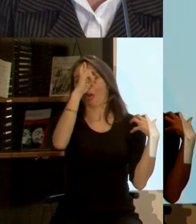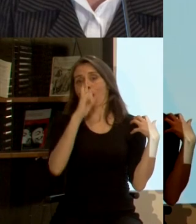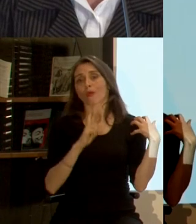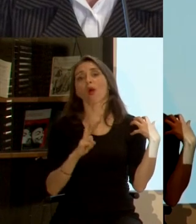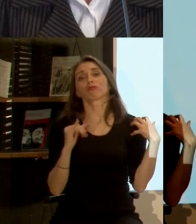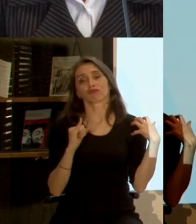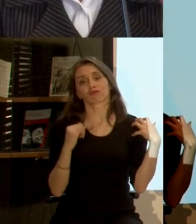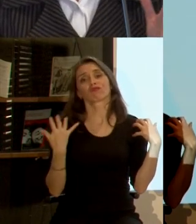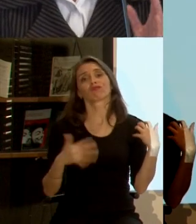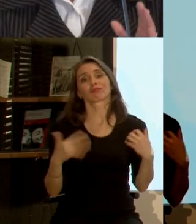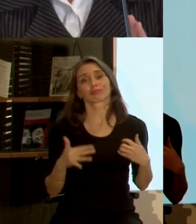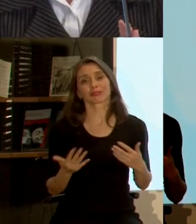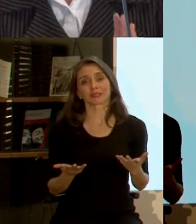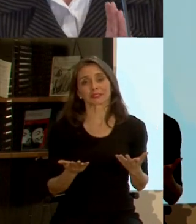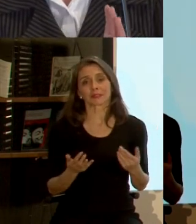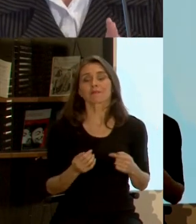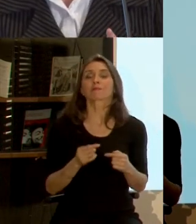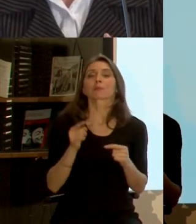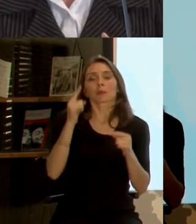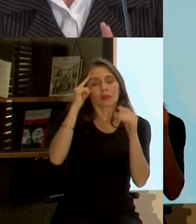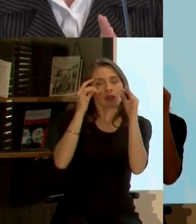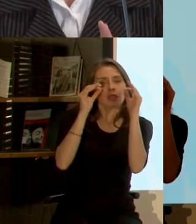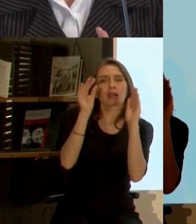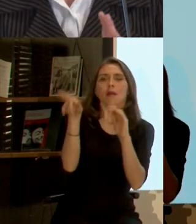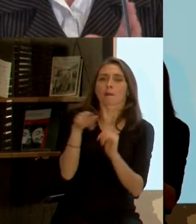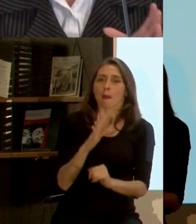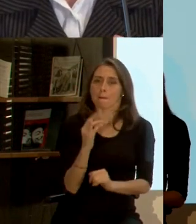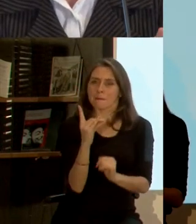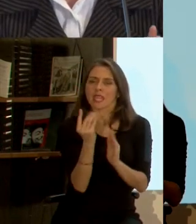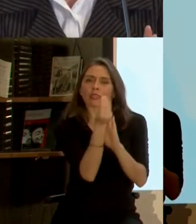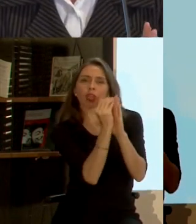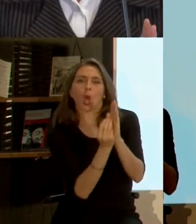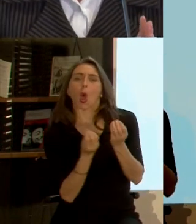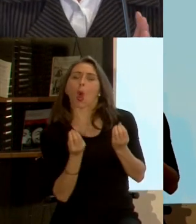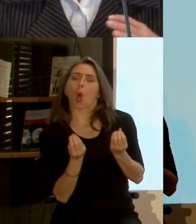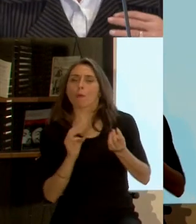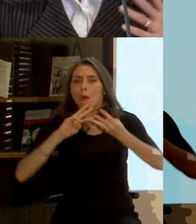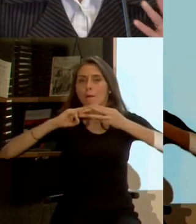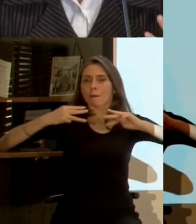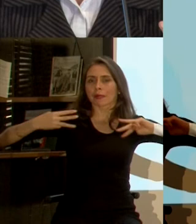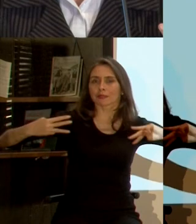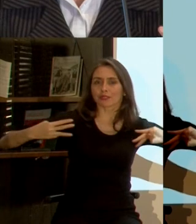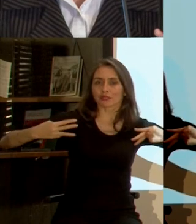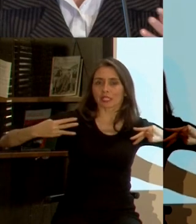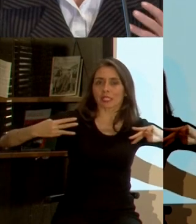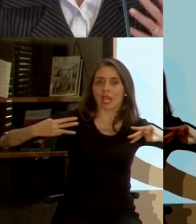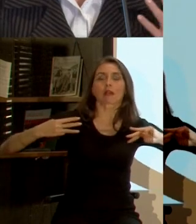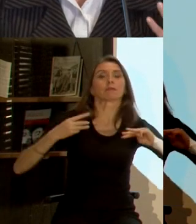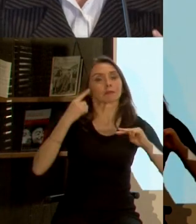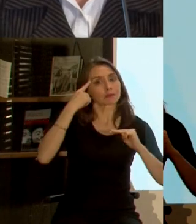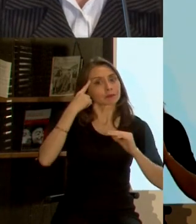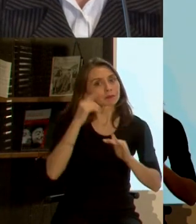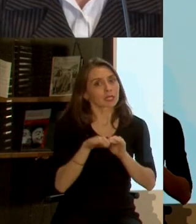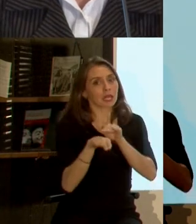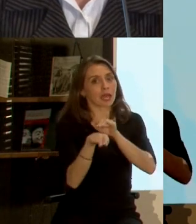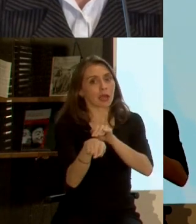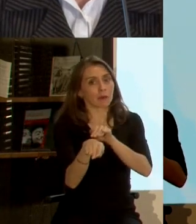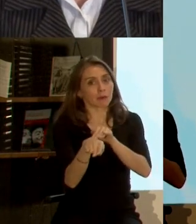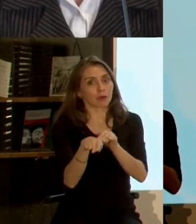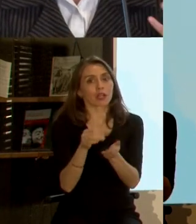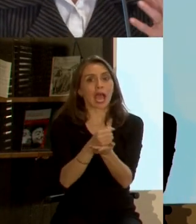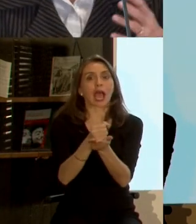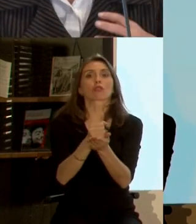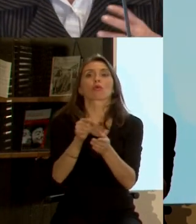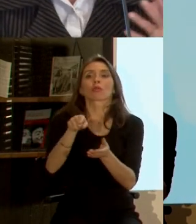importante entonces al definir la metodología para poder apoyar y ayudarle a las